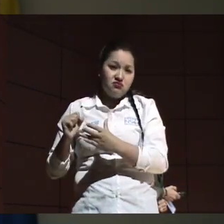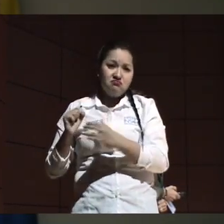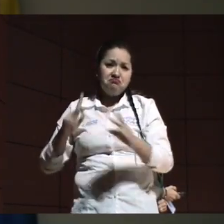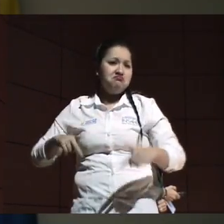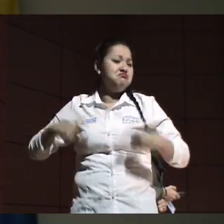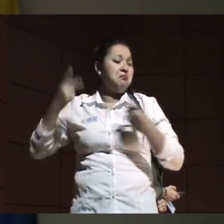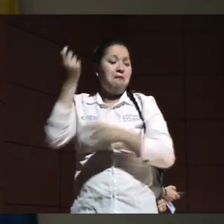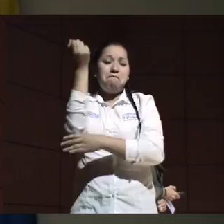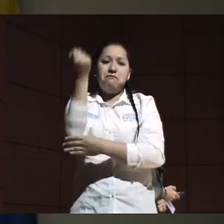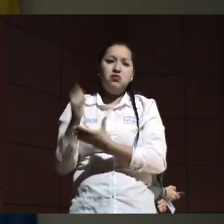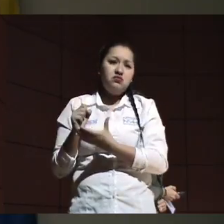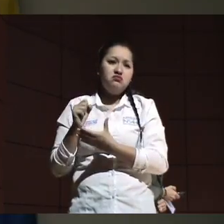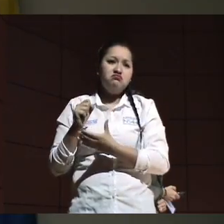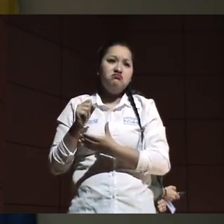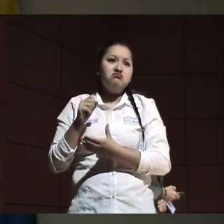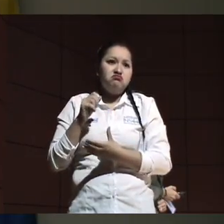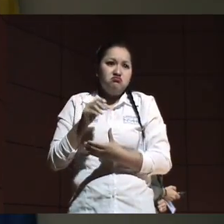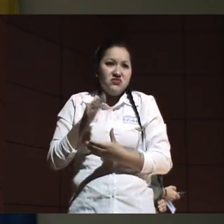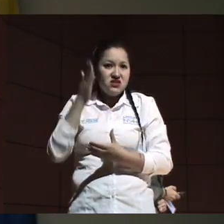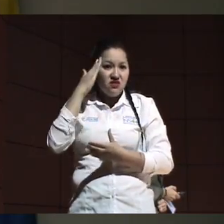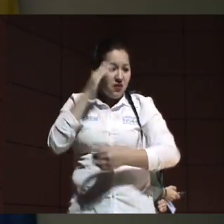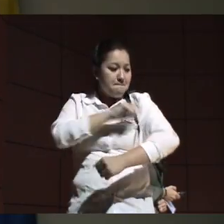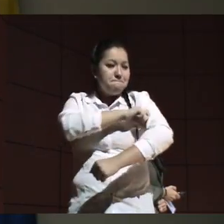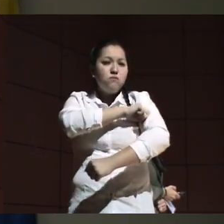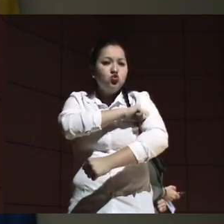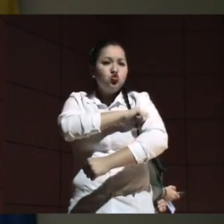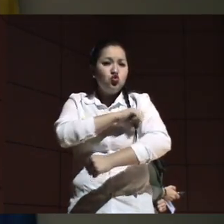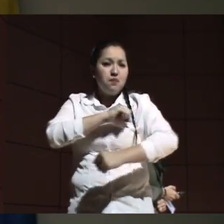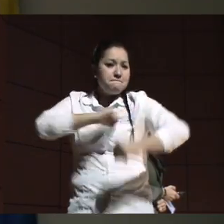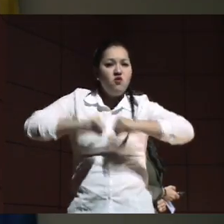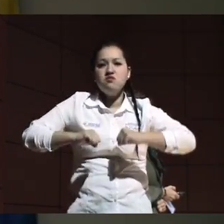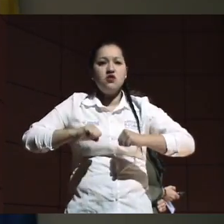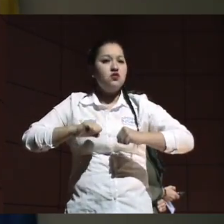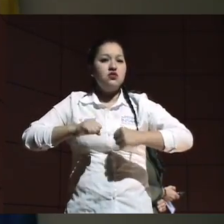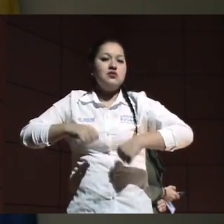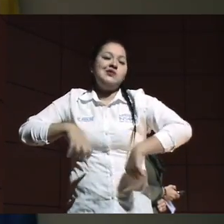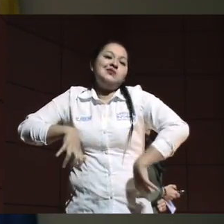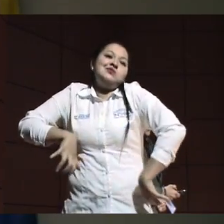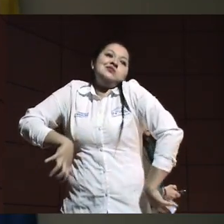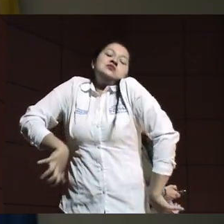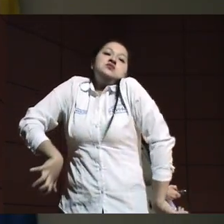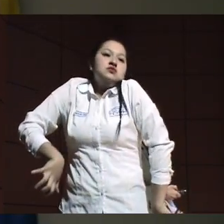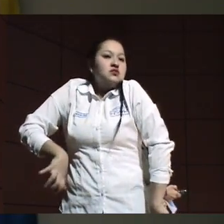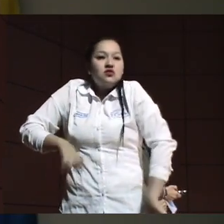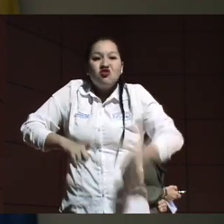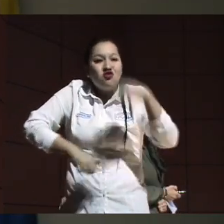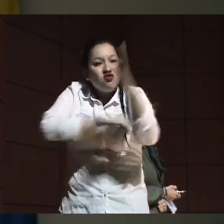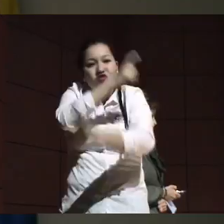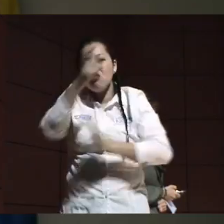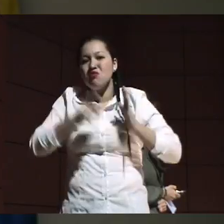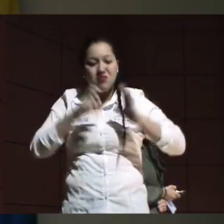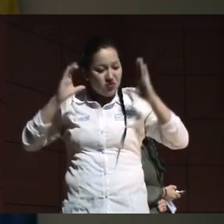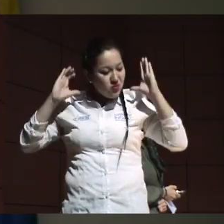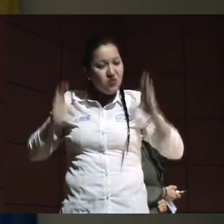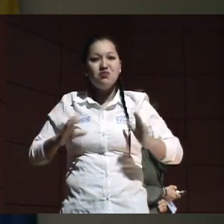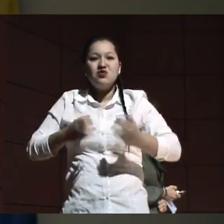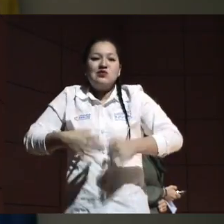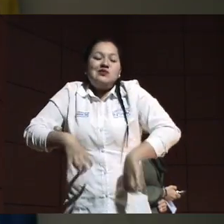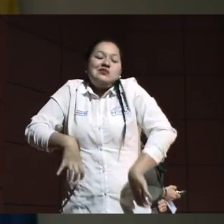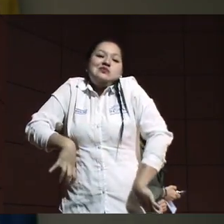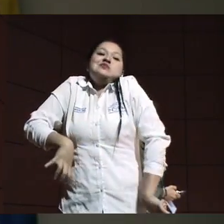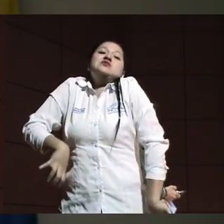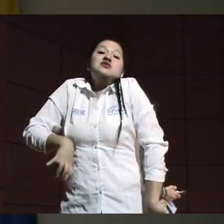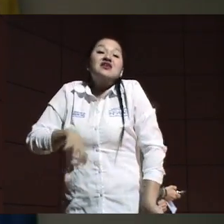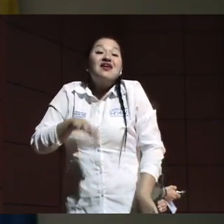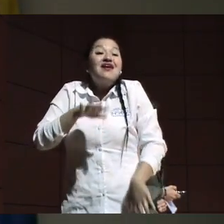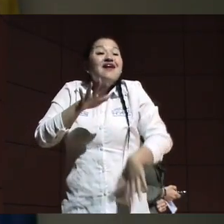paralizante porque atrofia todos tus movimientos, quedas totalmente inválido y lo único que puedes mover en determinado